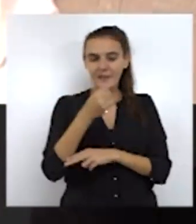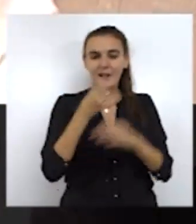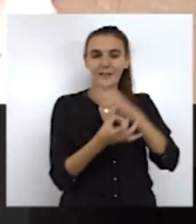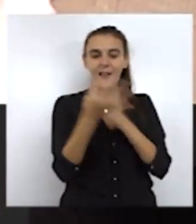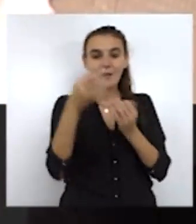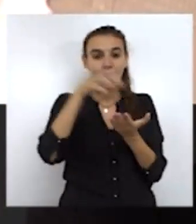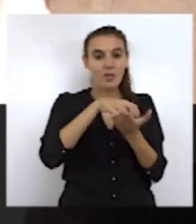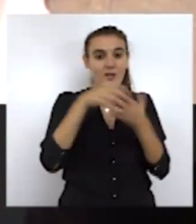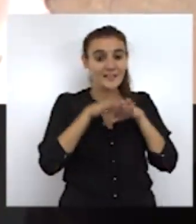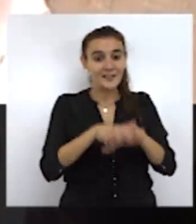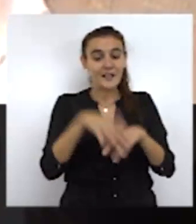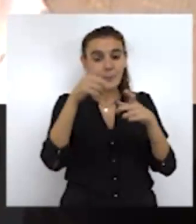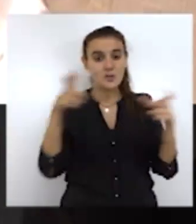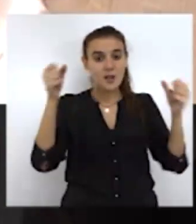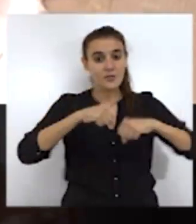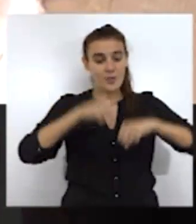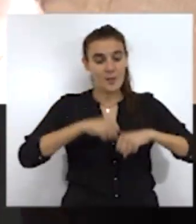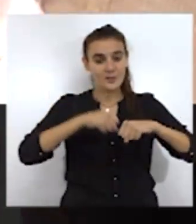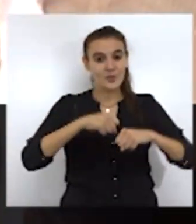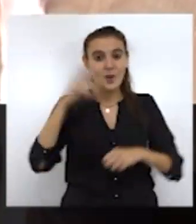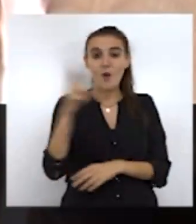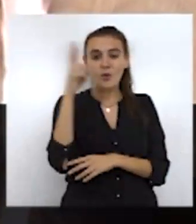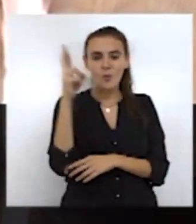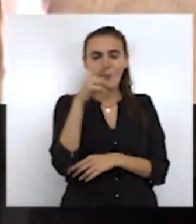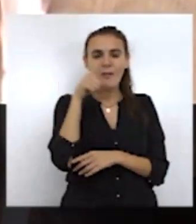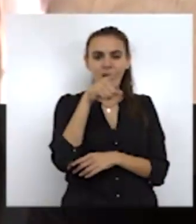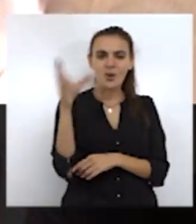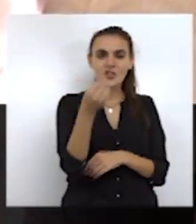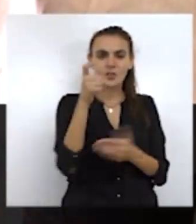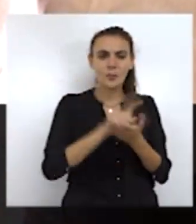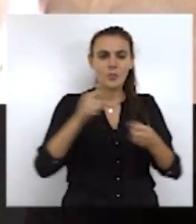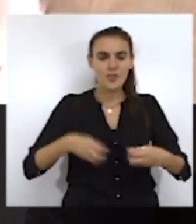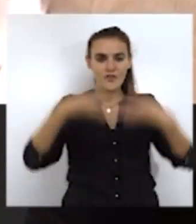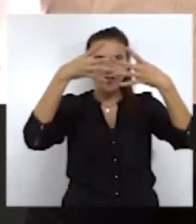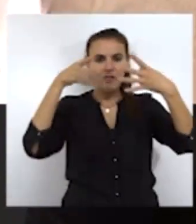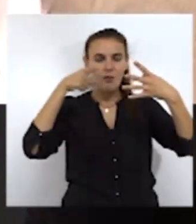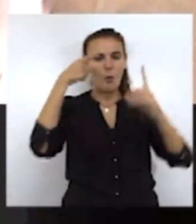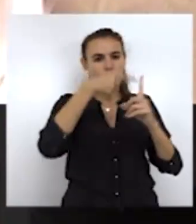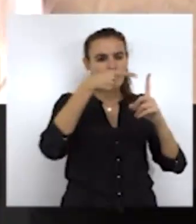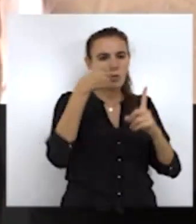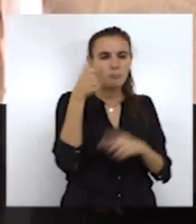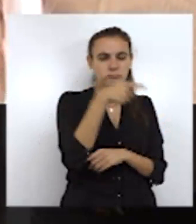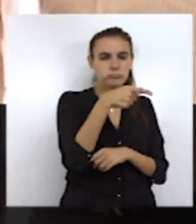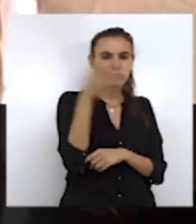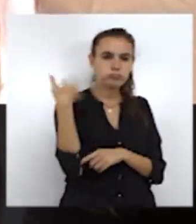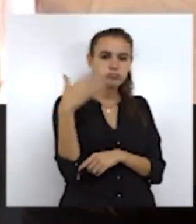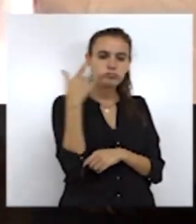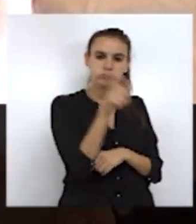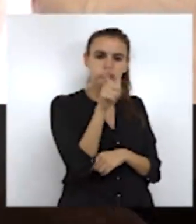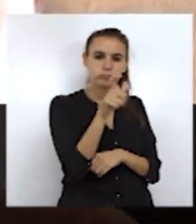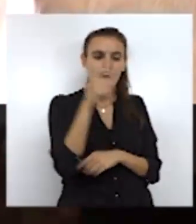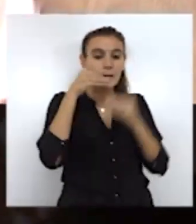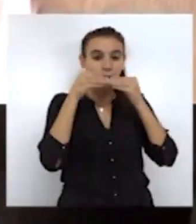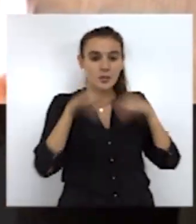integral de atención al mayor, que es recuperar un edificio que estaba, utilizando un término